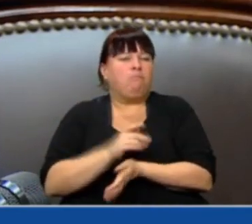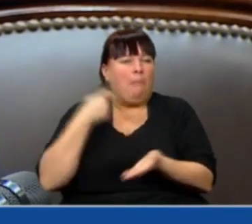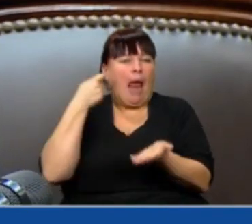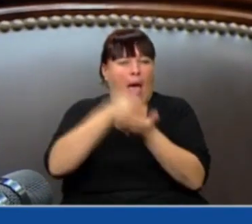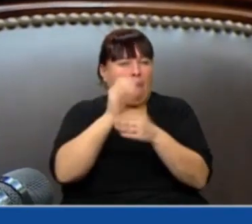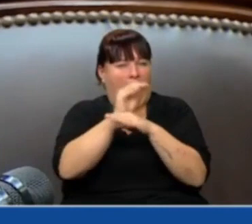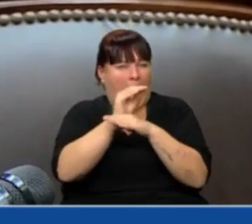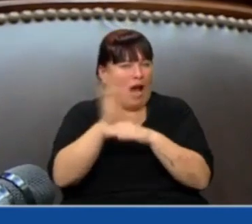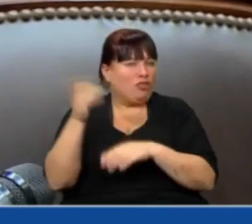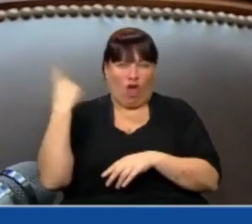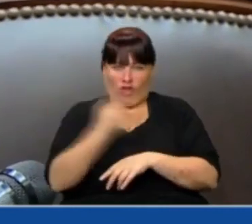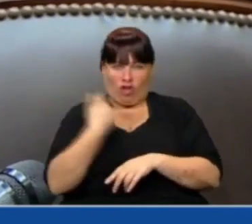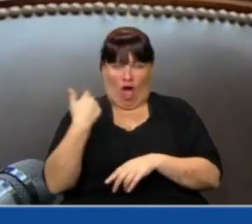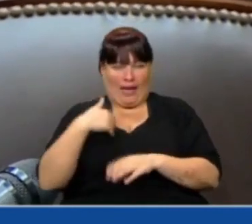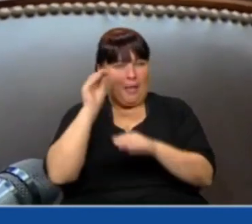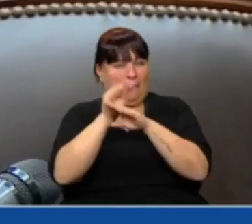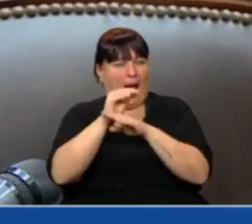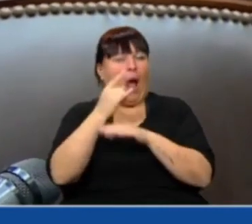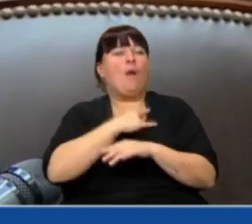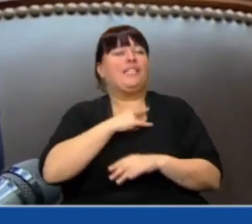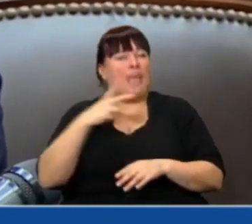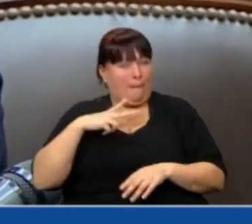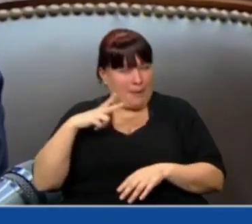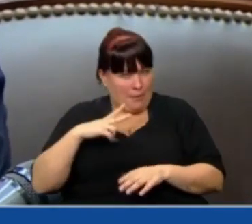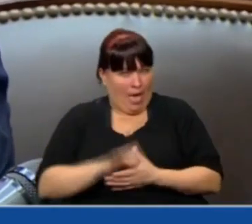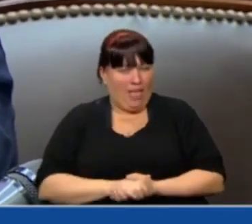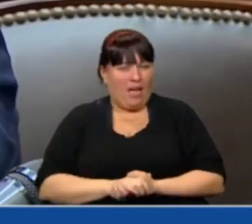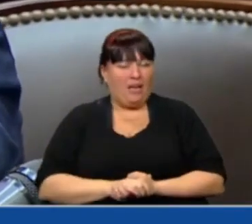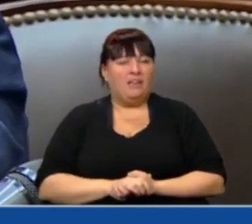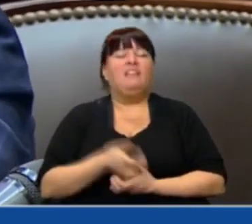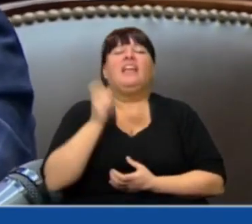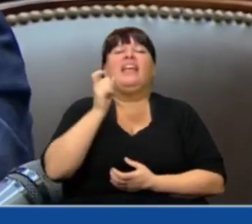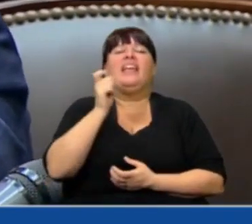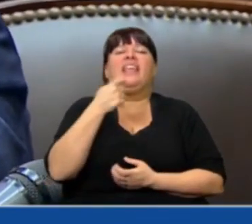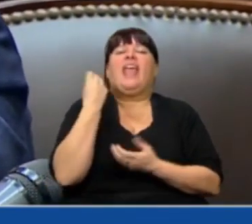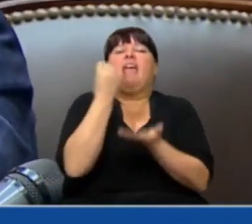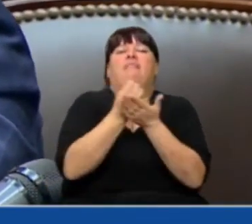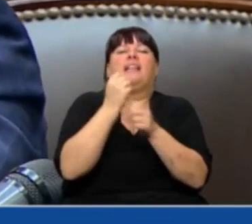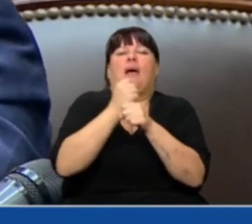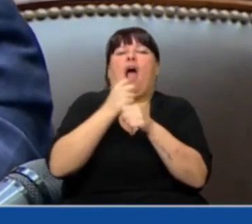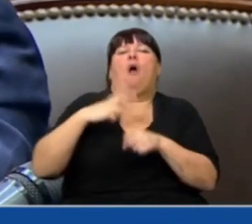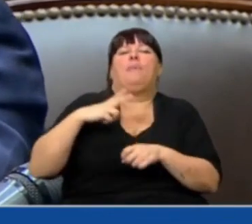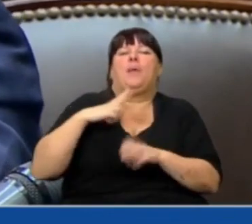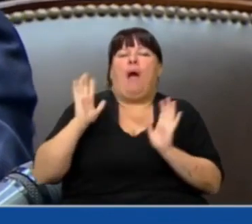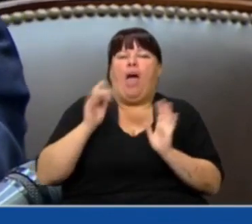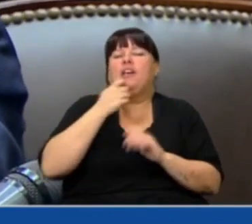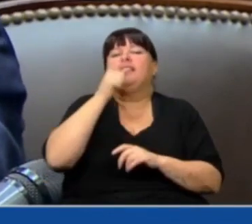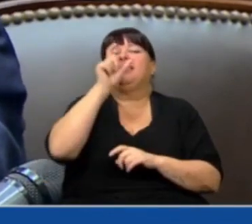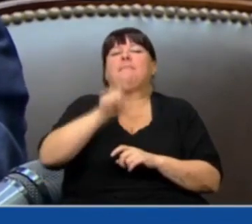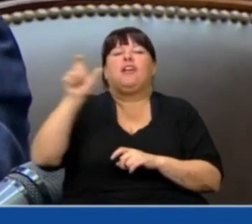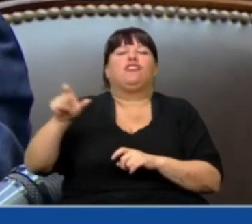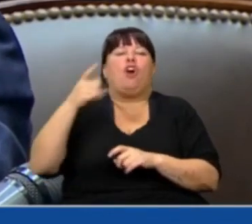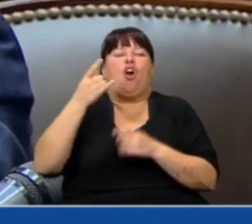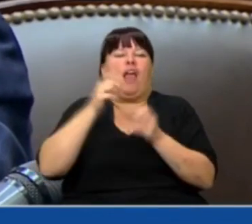financiar todos los argentinos una universidad privada? ¿Quién le dará un empleo digno en el sector privado a sus